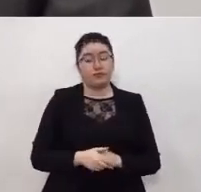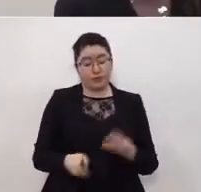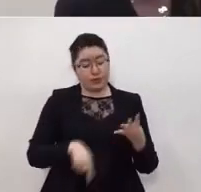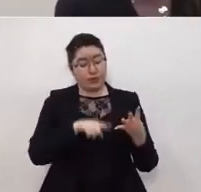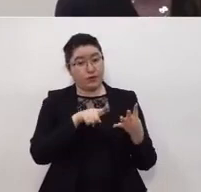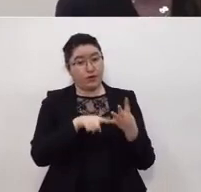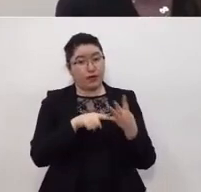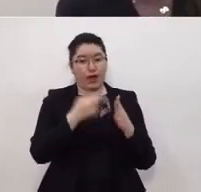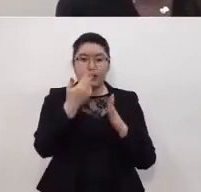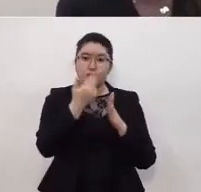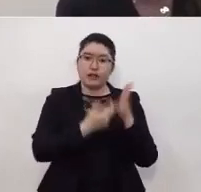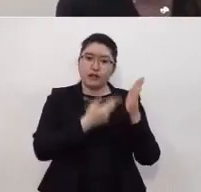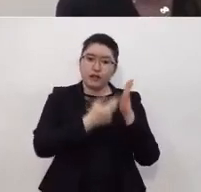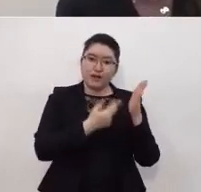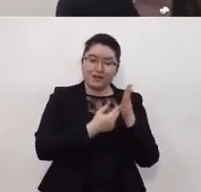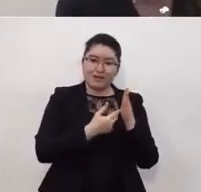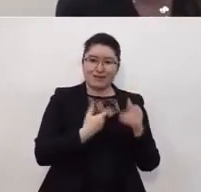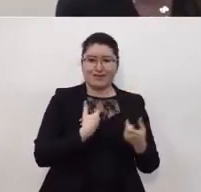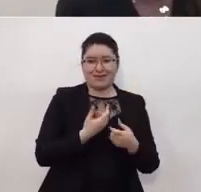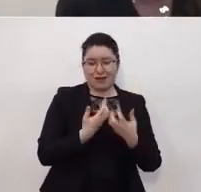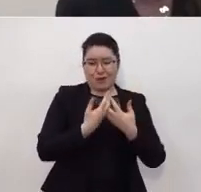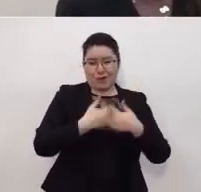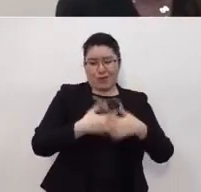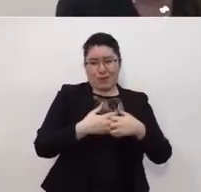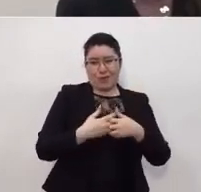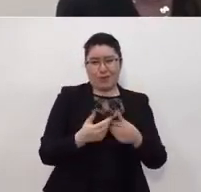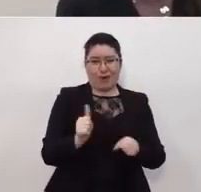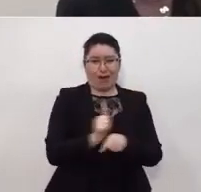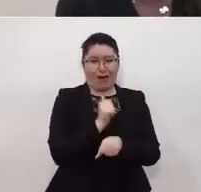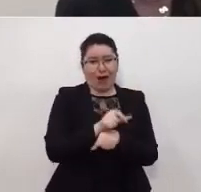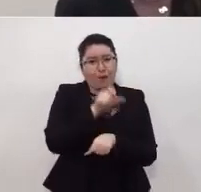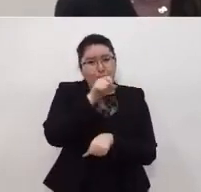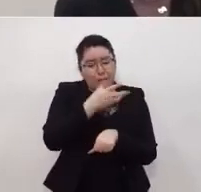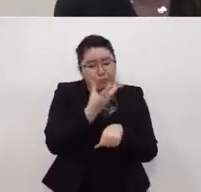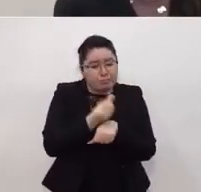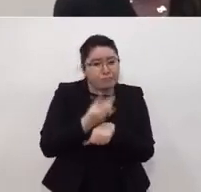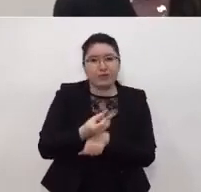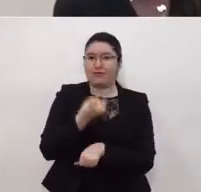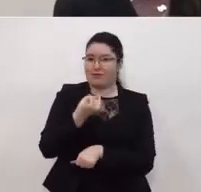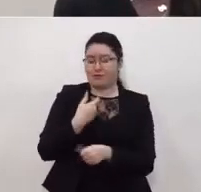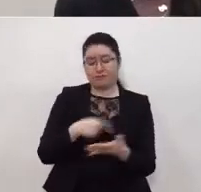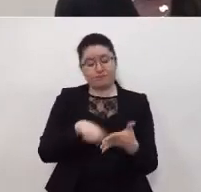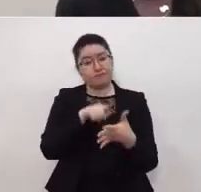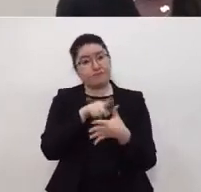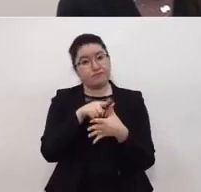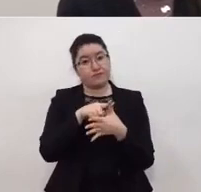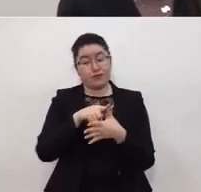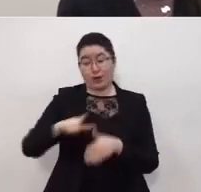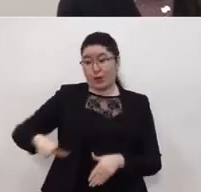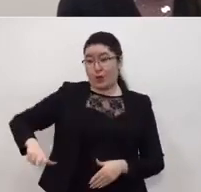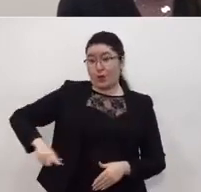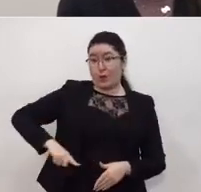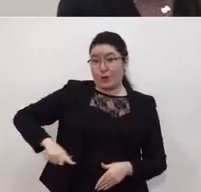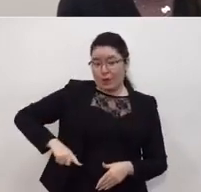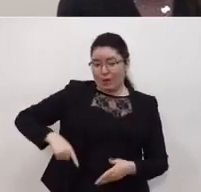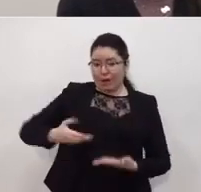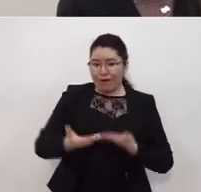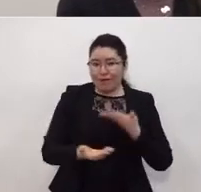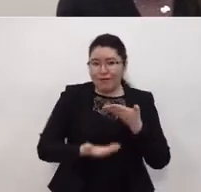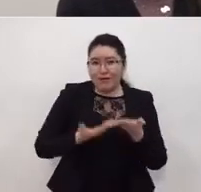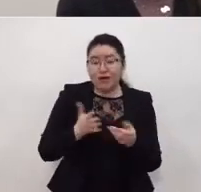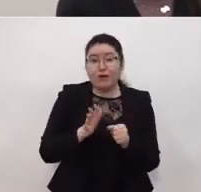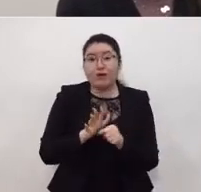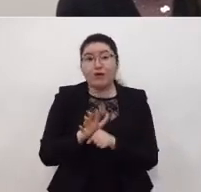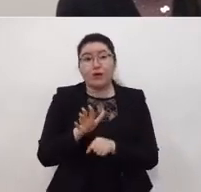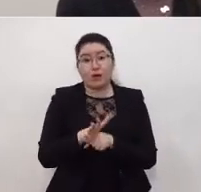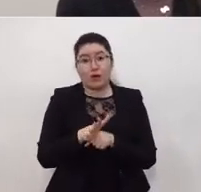de reparaciones y refacciones el quinto es el servicio que brinda el gobierno y son de los